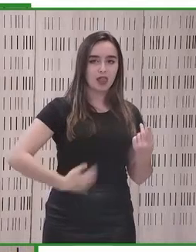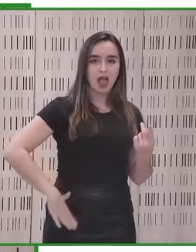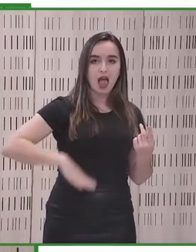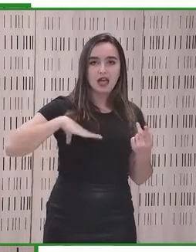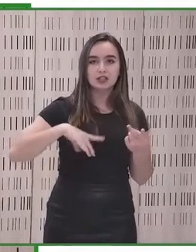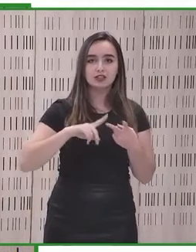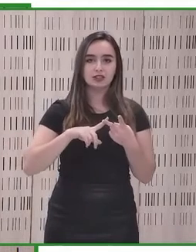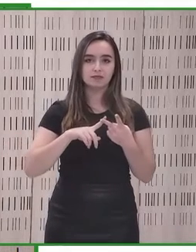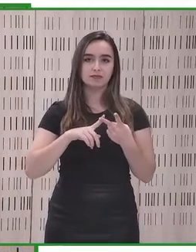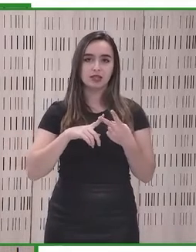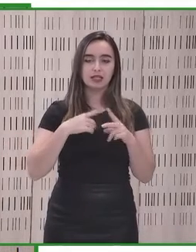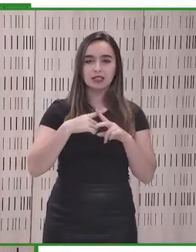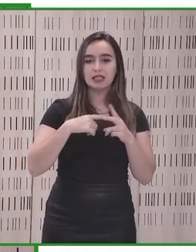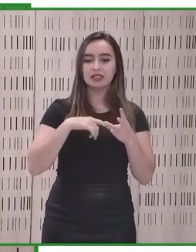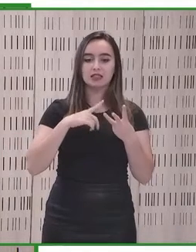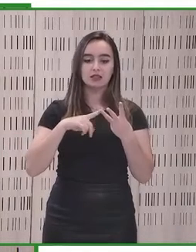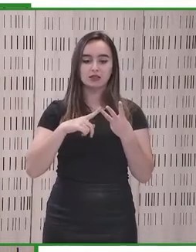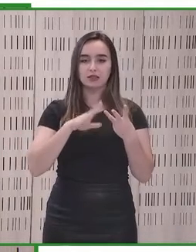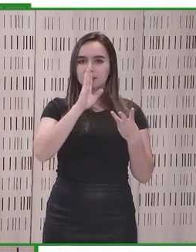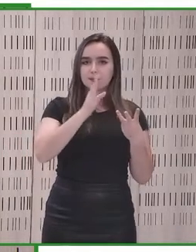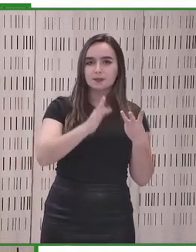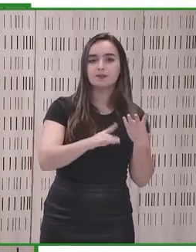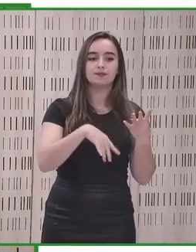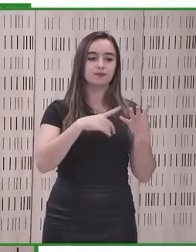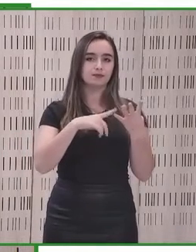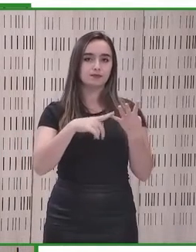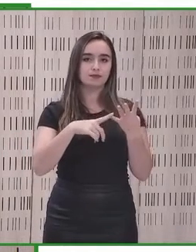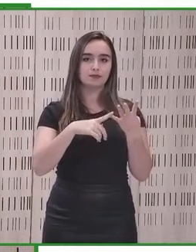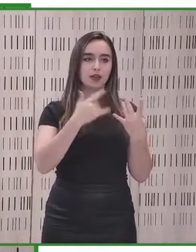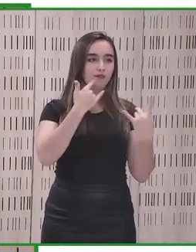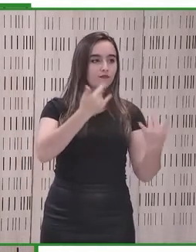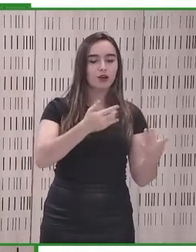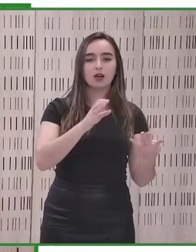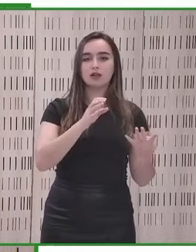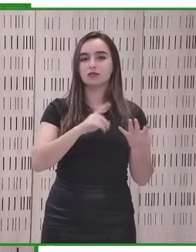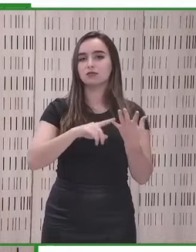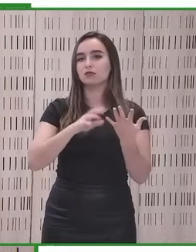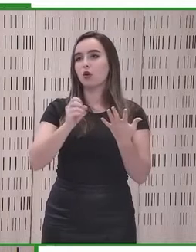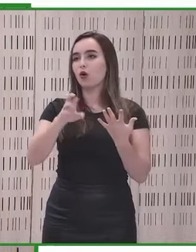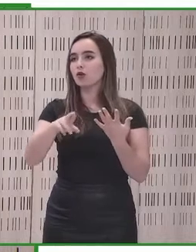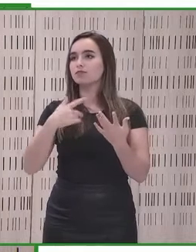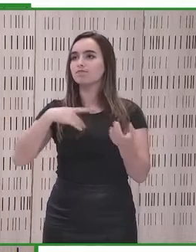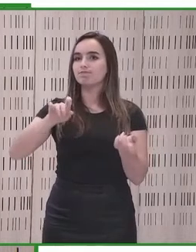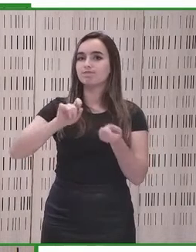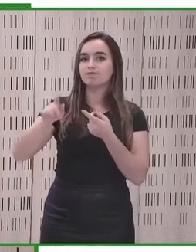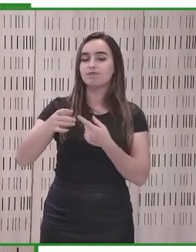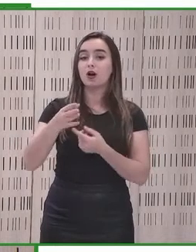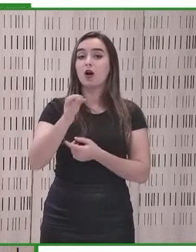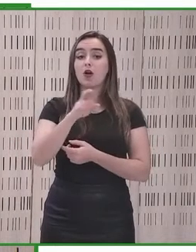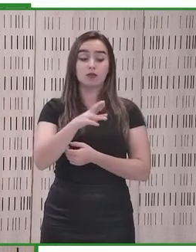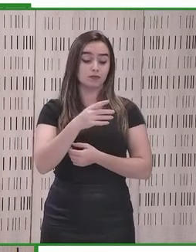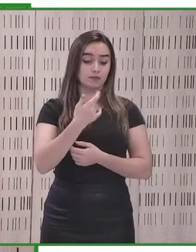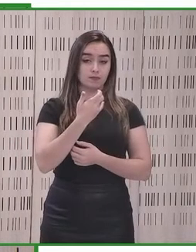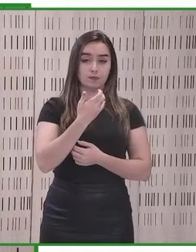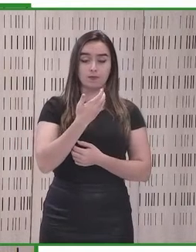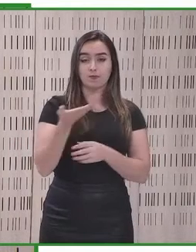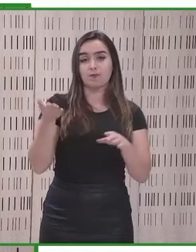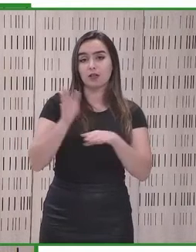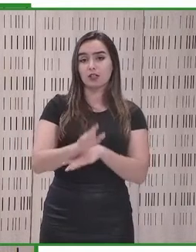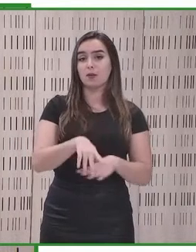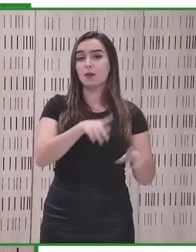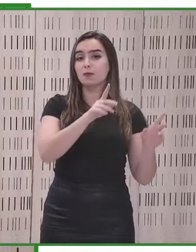la orientación sexual, la migración, como sucede, por ejemplo, con las mujeres con discapacidad.